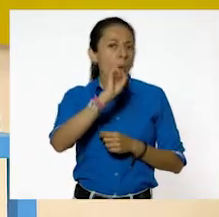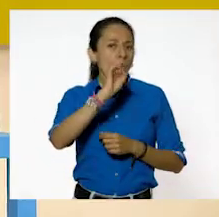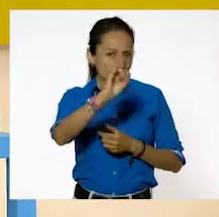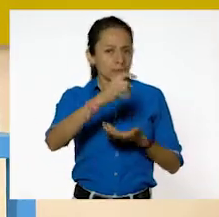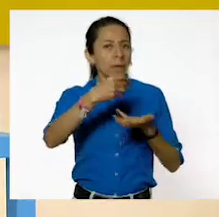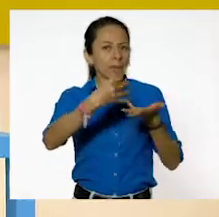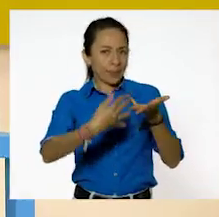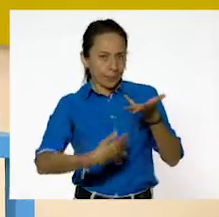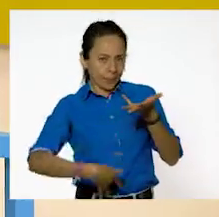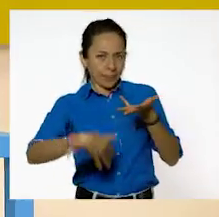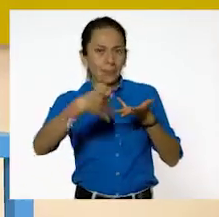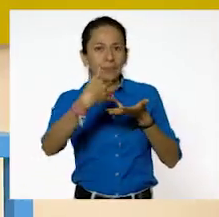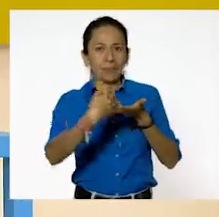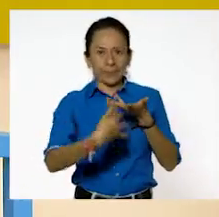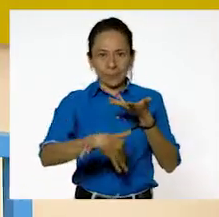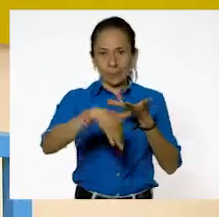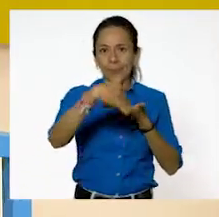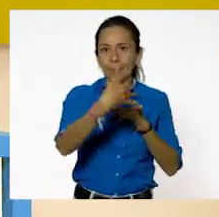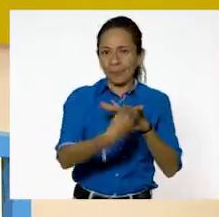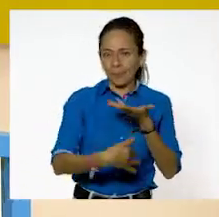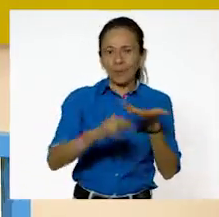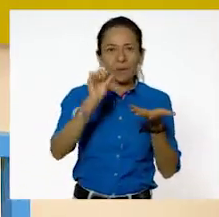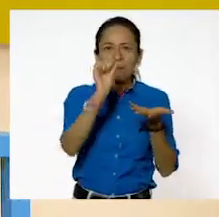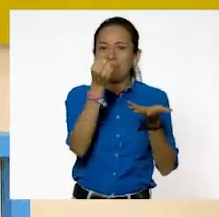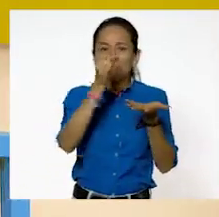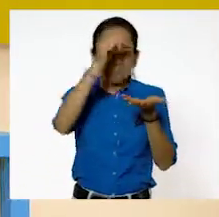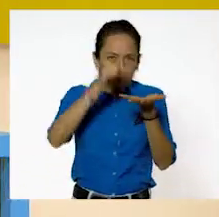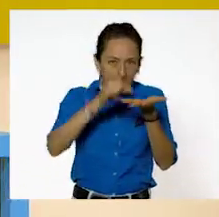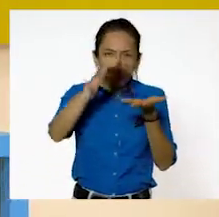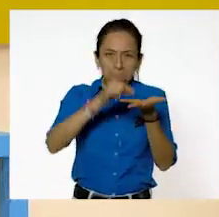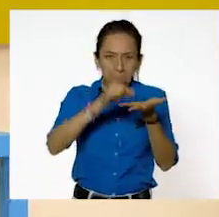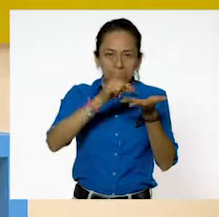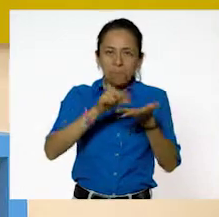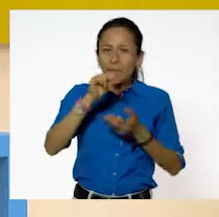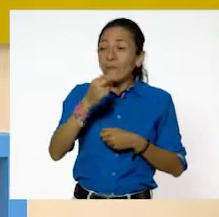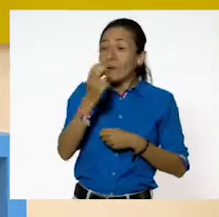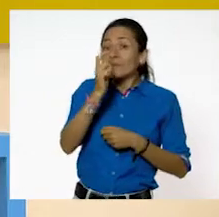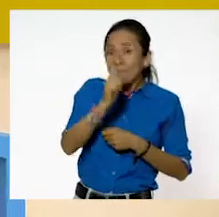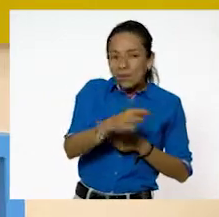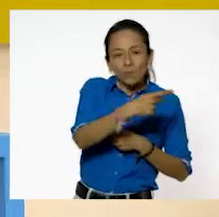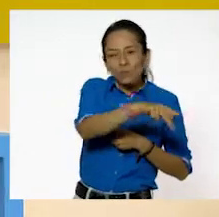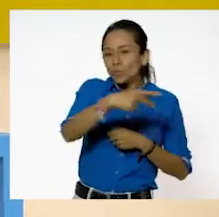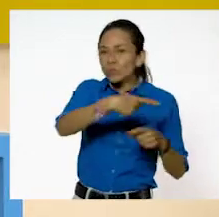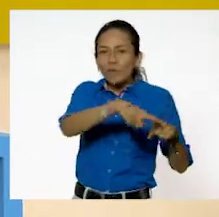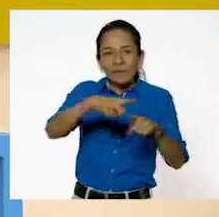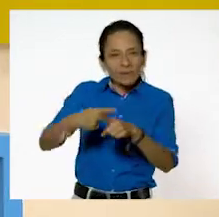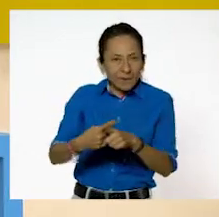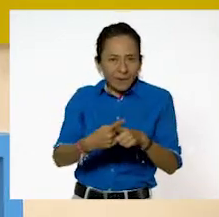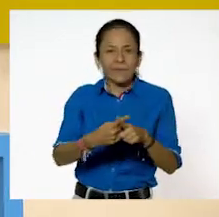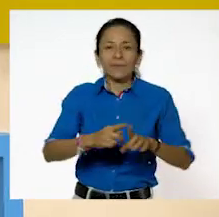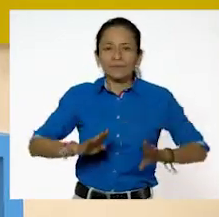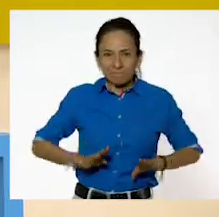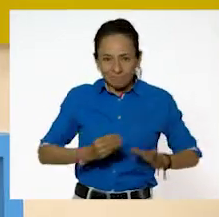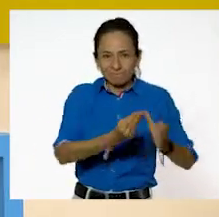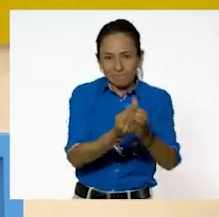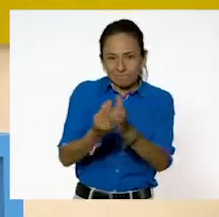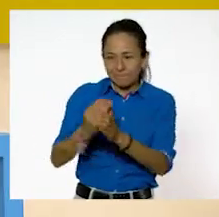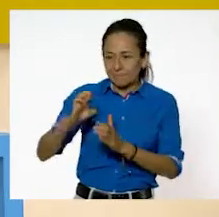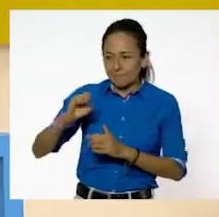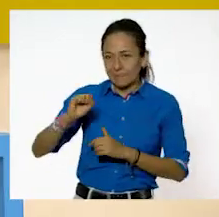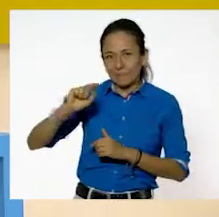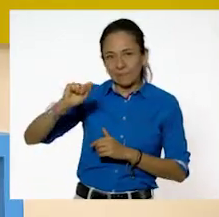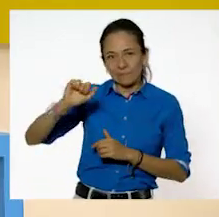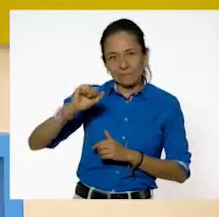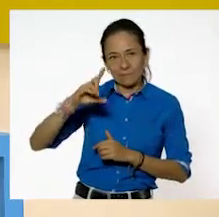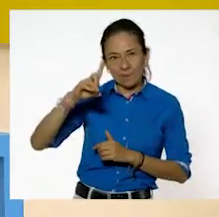es precisamente porque cada uno de los estados de la materia siempre que conservan sus características. Por eso es que el unicel no